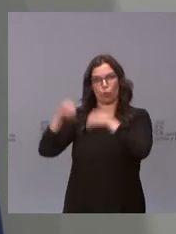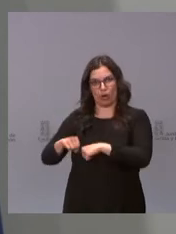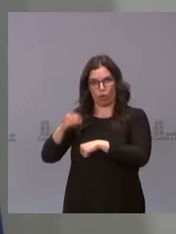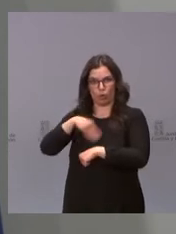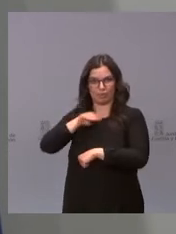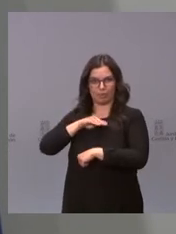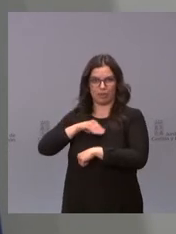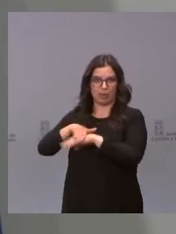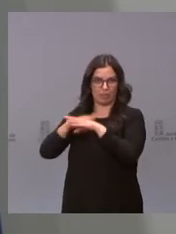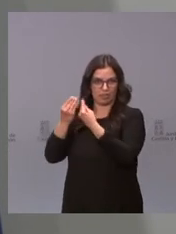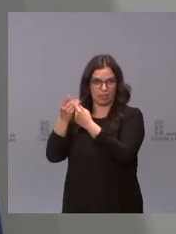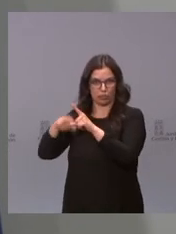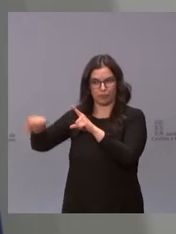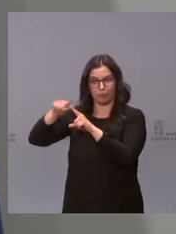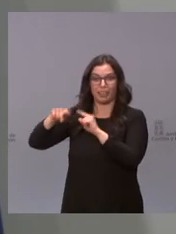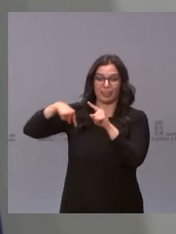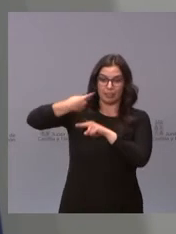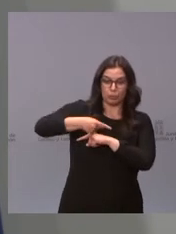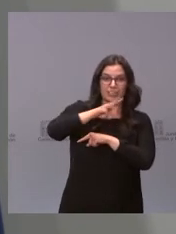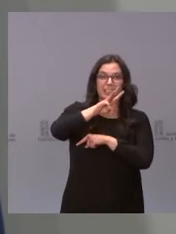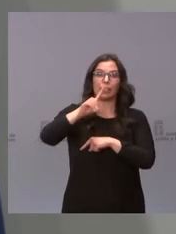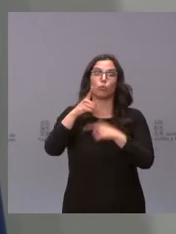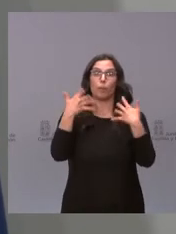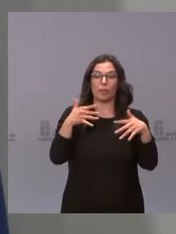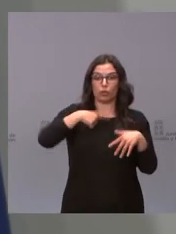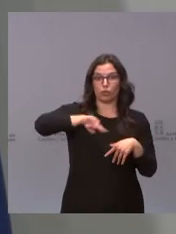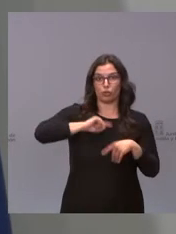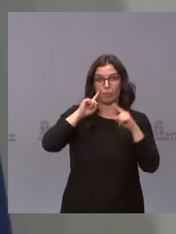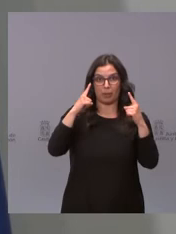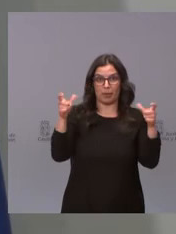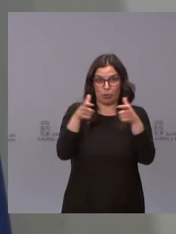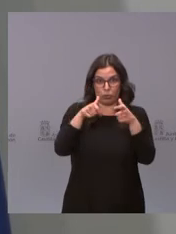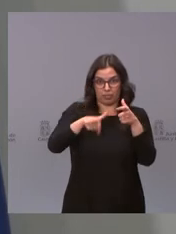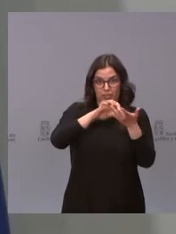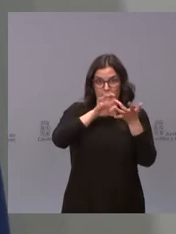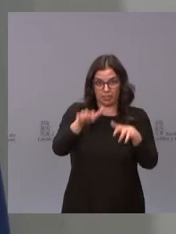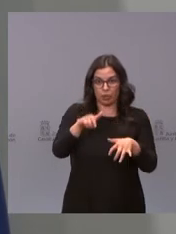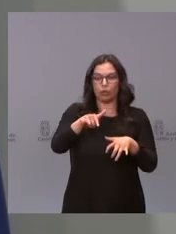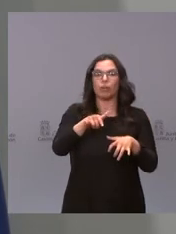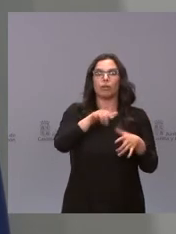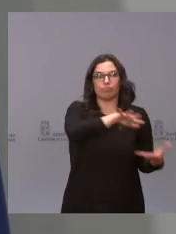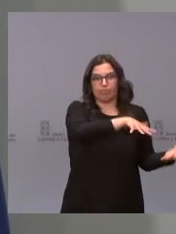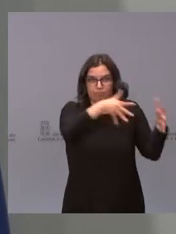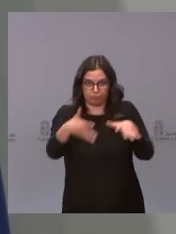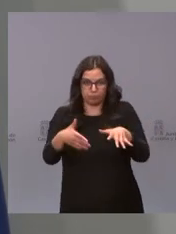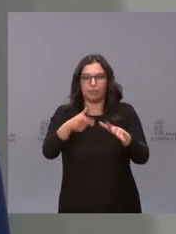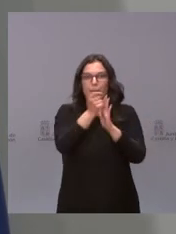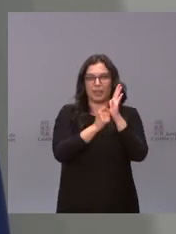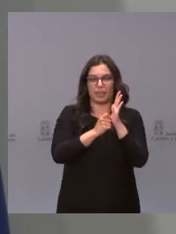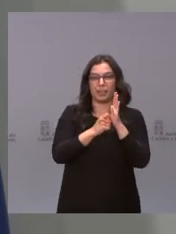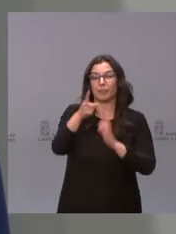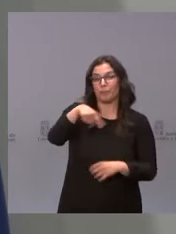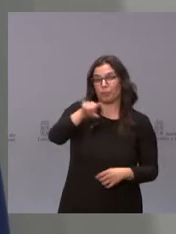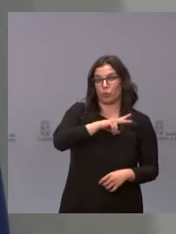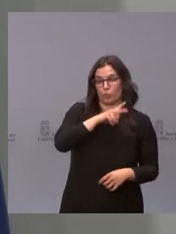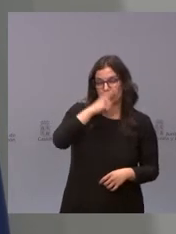miércoles, primer consejo de gobierno, se tomó la decisión de adoptar estas medidas. Saben ustedes,